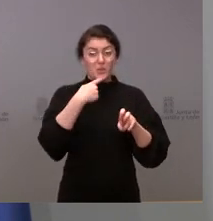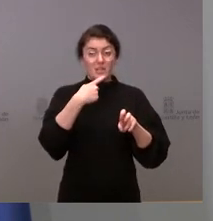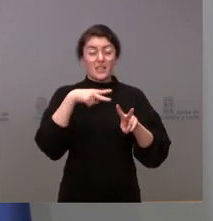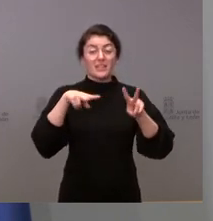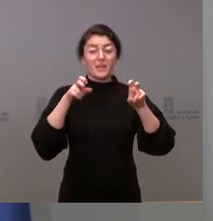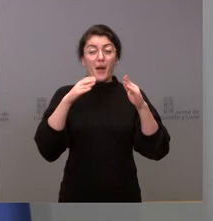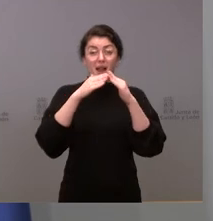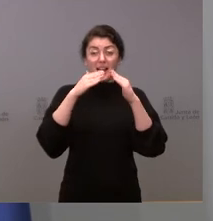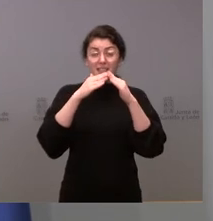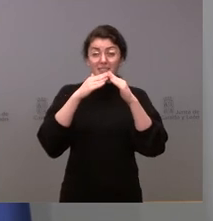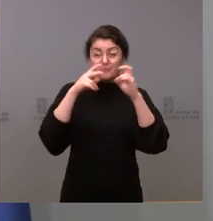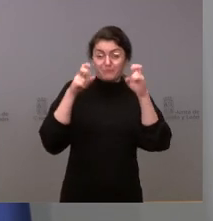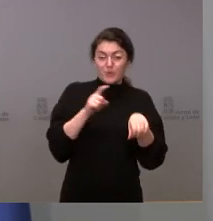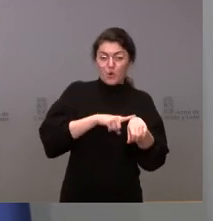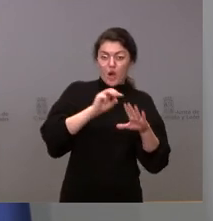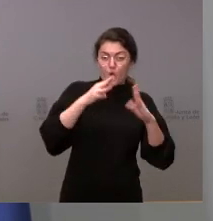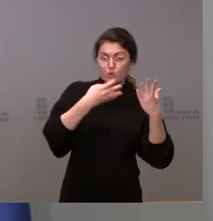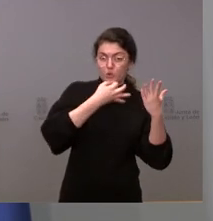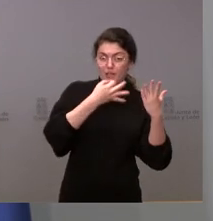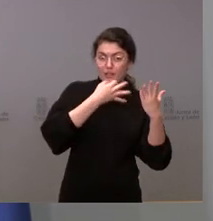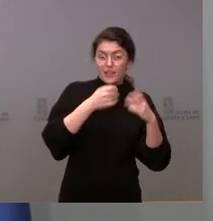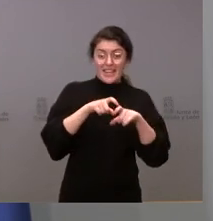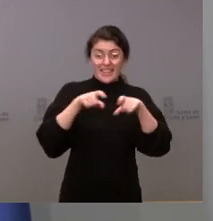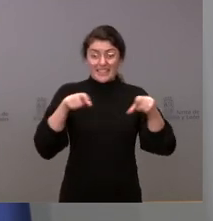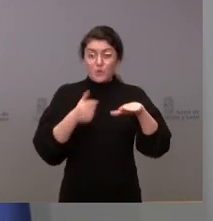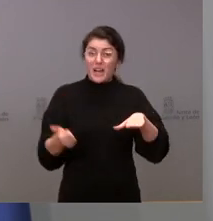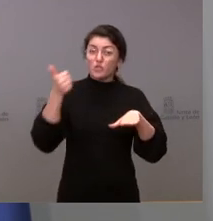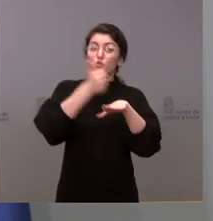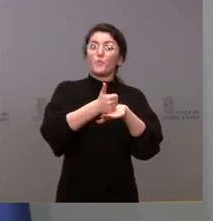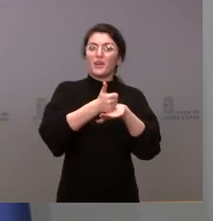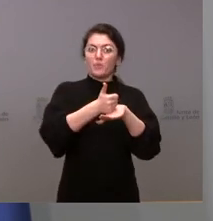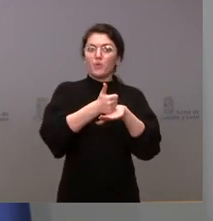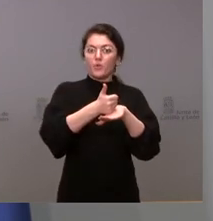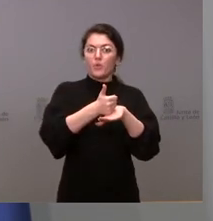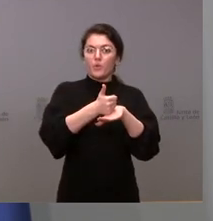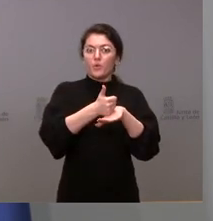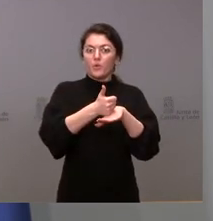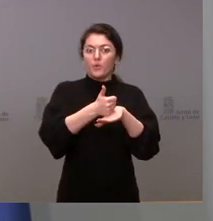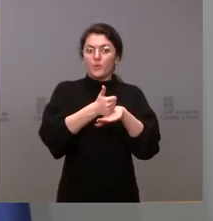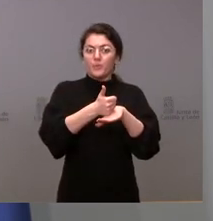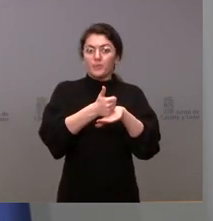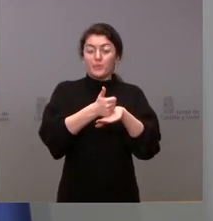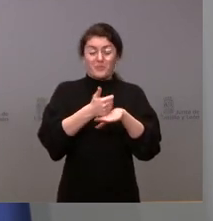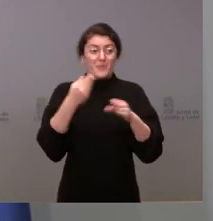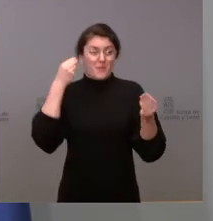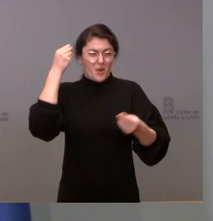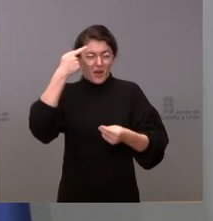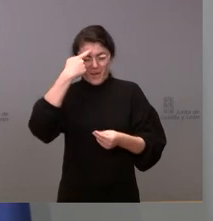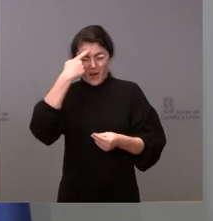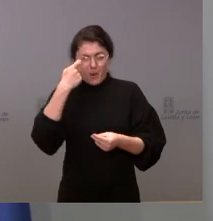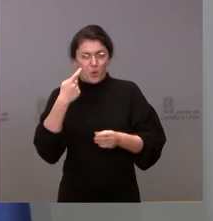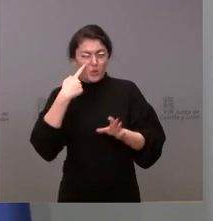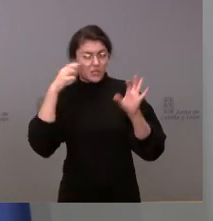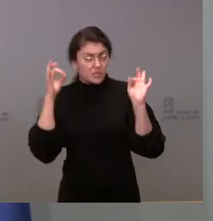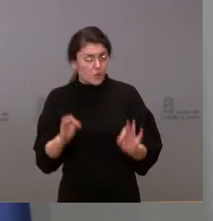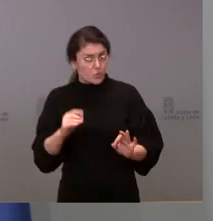el Tribunal Supremo lo que fue a decidir creo recordar tampoco aquí aseguro